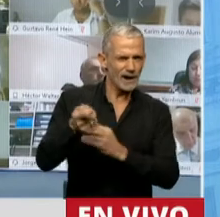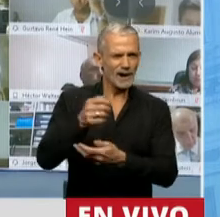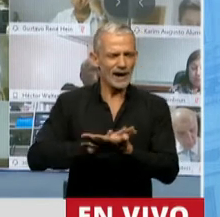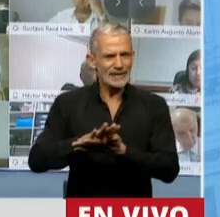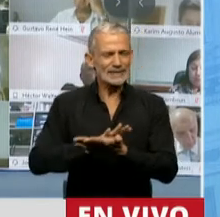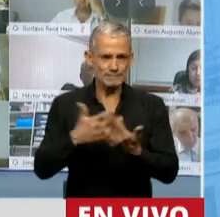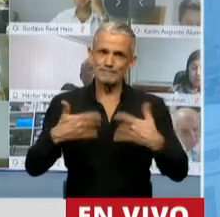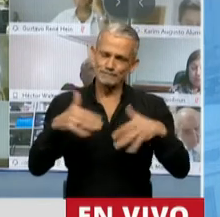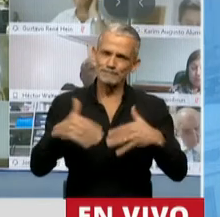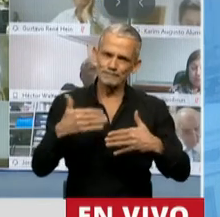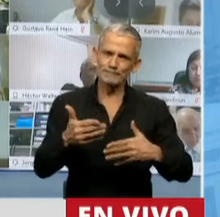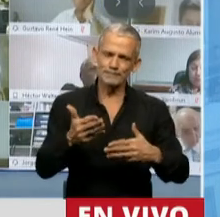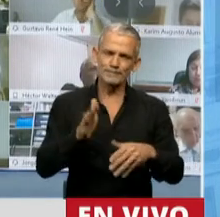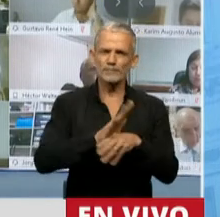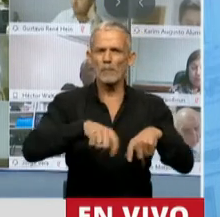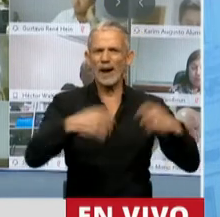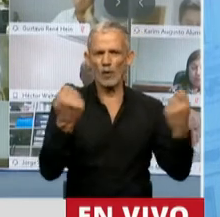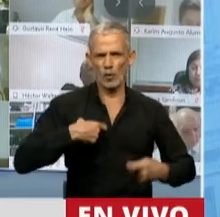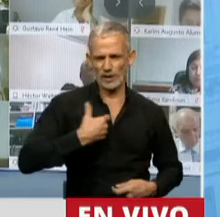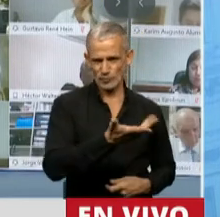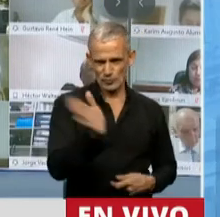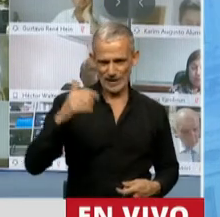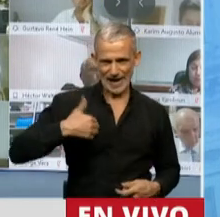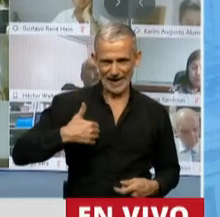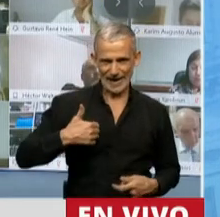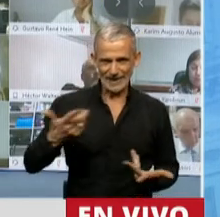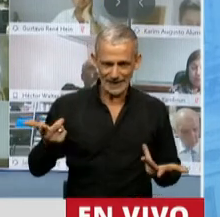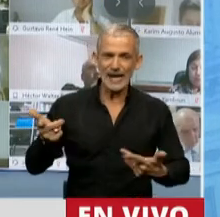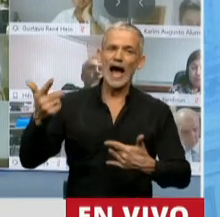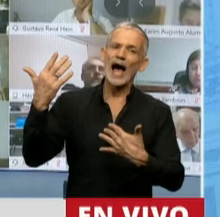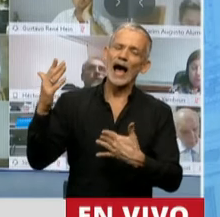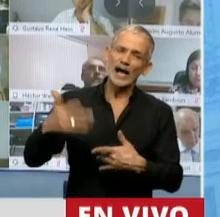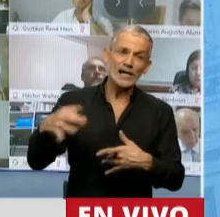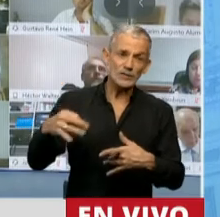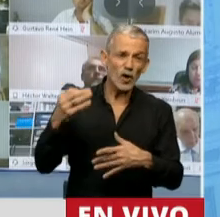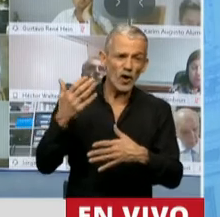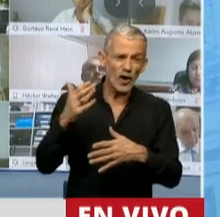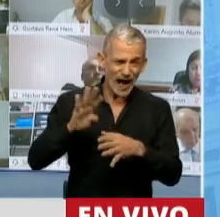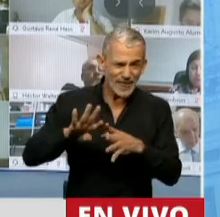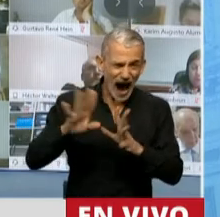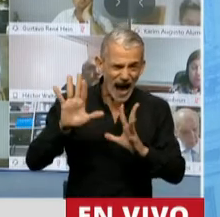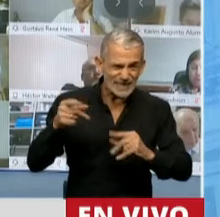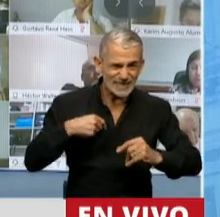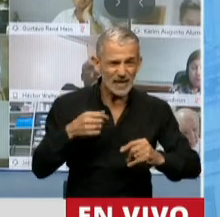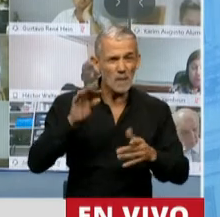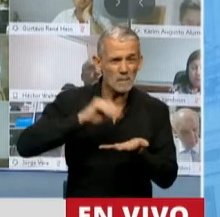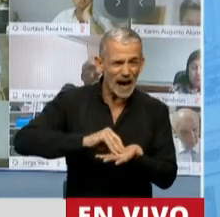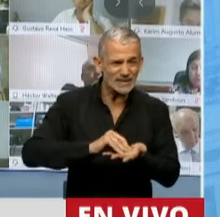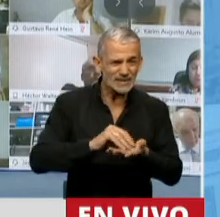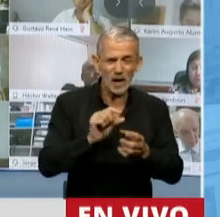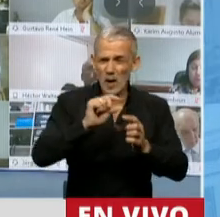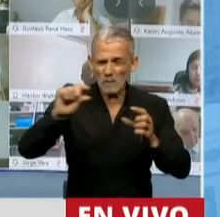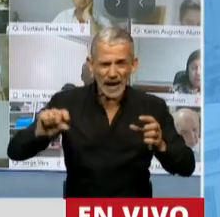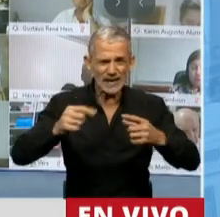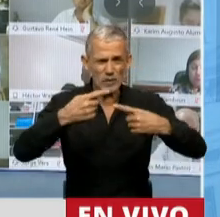que tanto lastiman a nuestra sociedad no deben de ninguna manera usufructuar las ayudas estatales porque